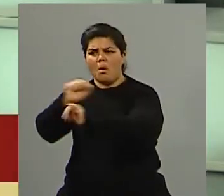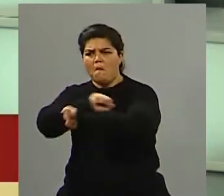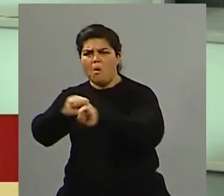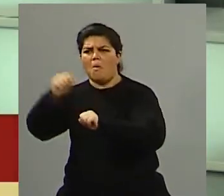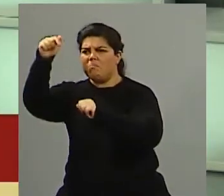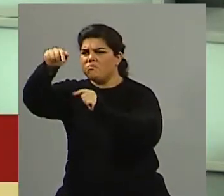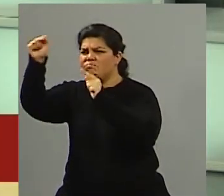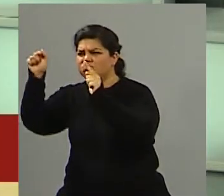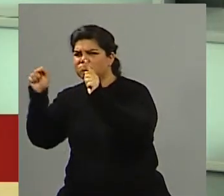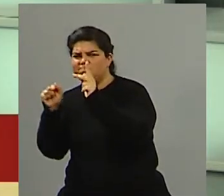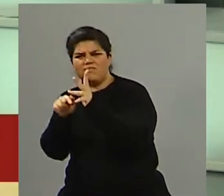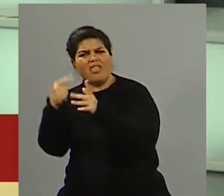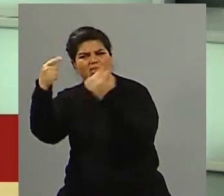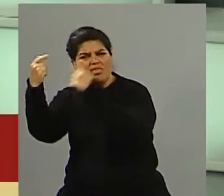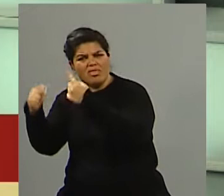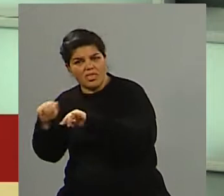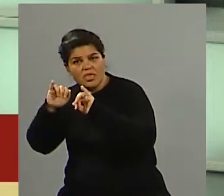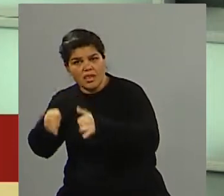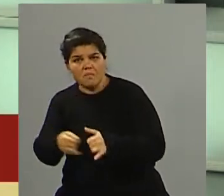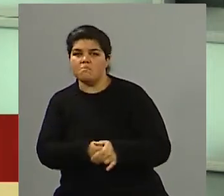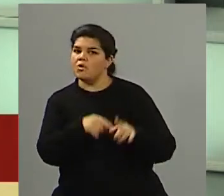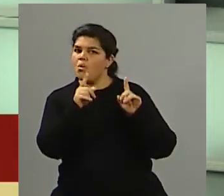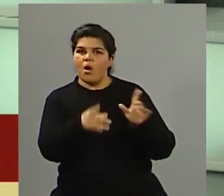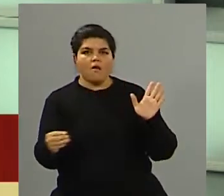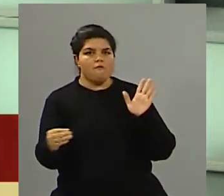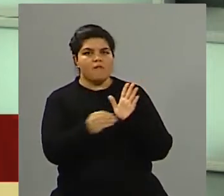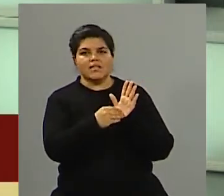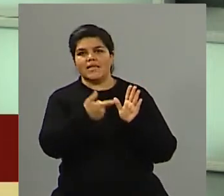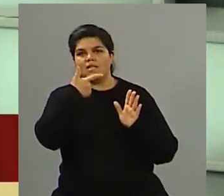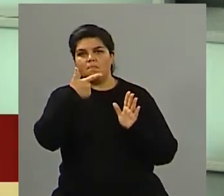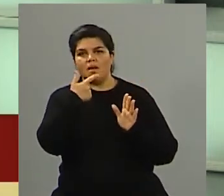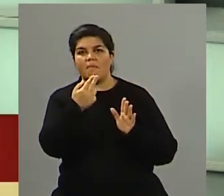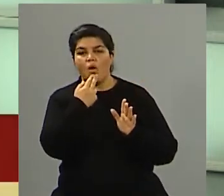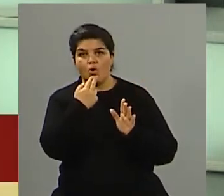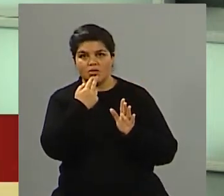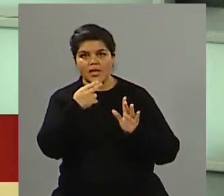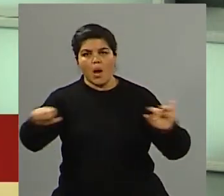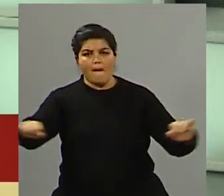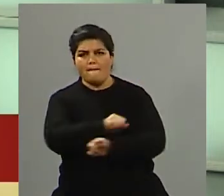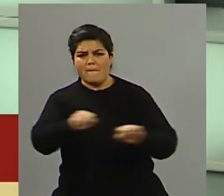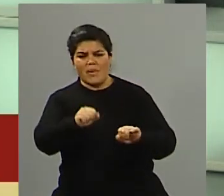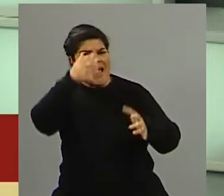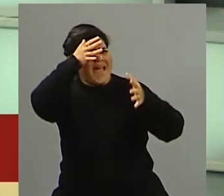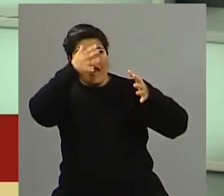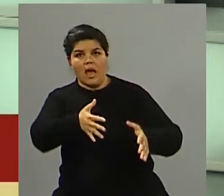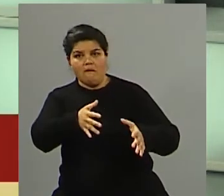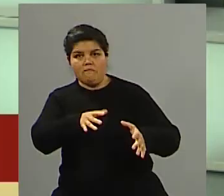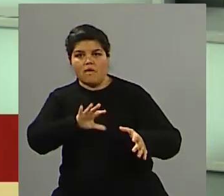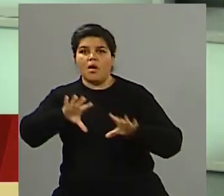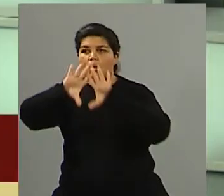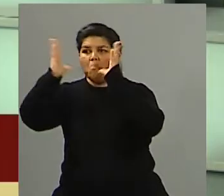fue un antes y un después, no solamente para Estados Unidos sino también para todas las naciones del mundo. Vamos a hablar del tema con Mauricio